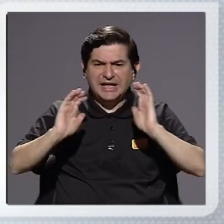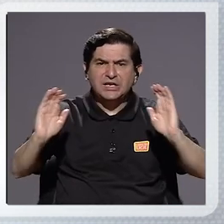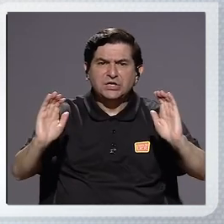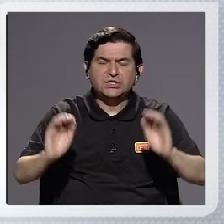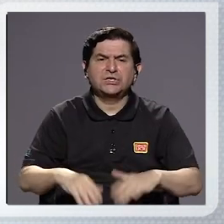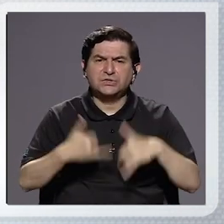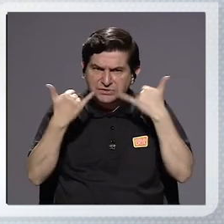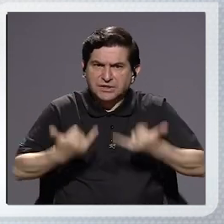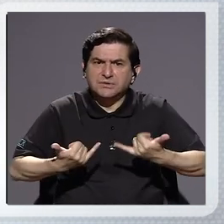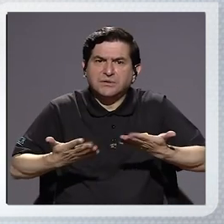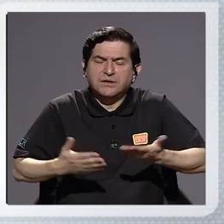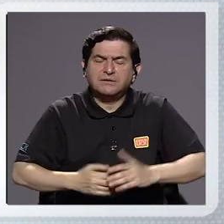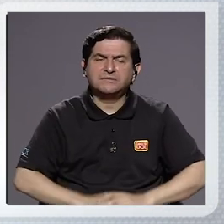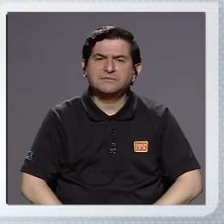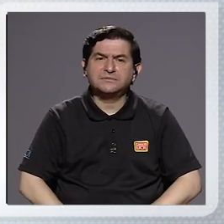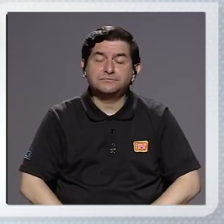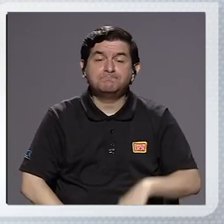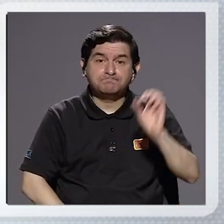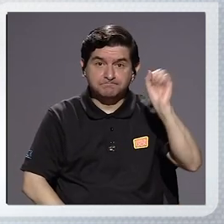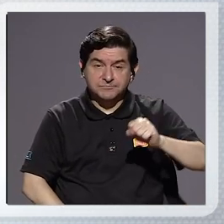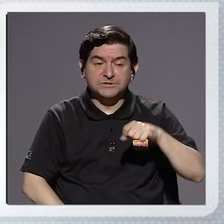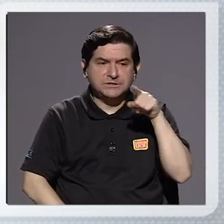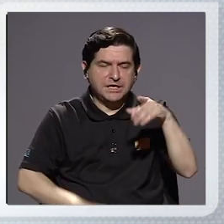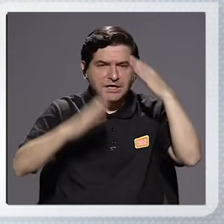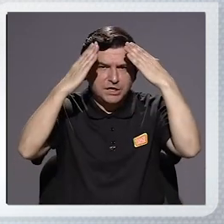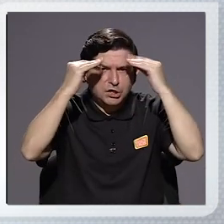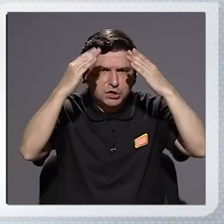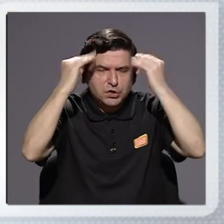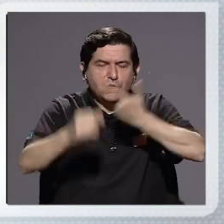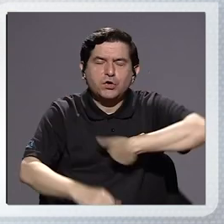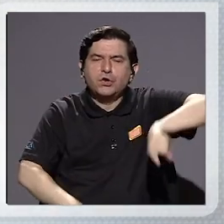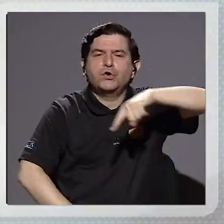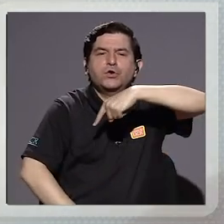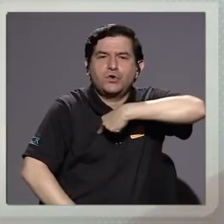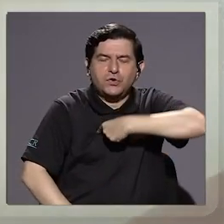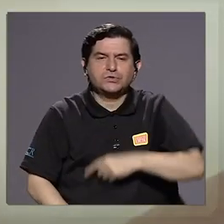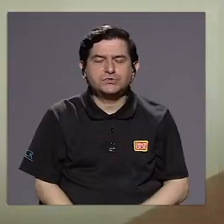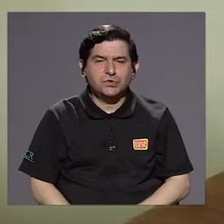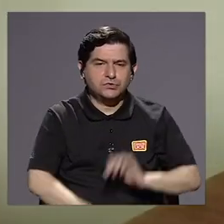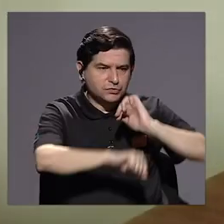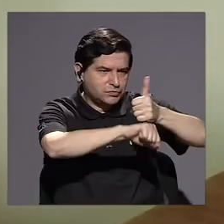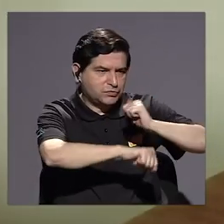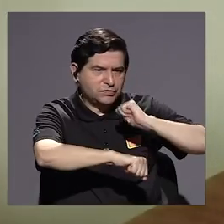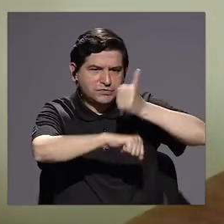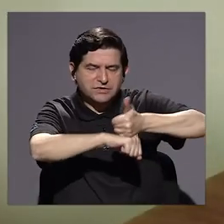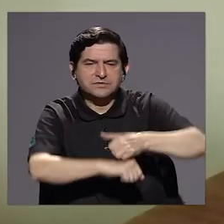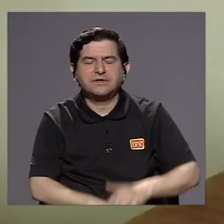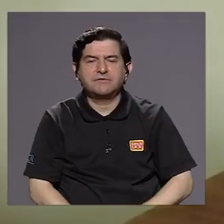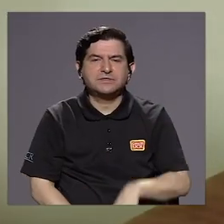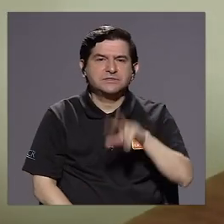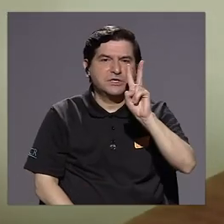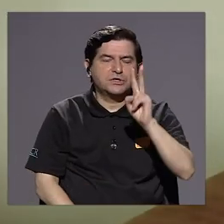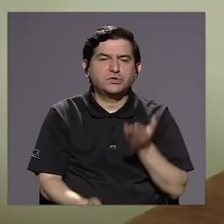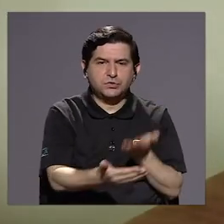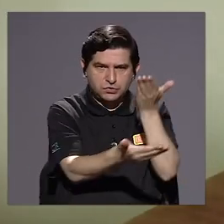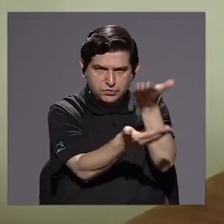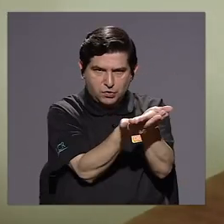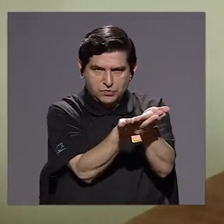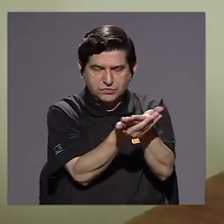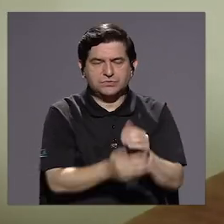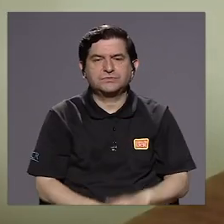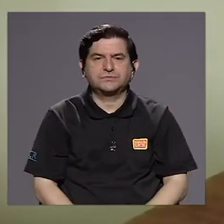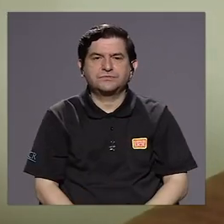hoy. Precisamente con esa data es que estamos nosotros formulando un par de propuestas al